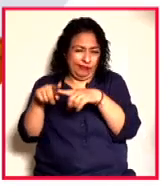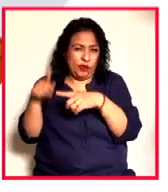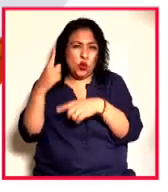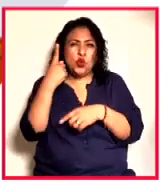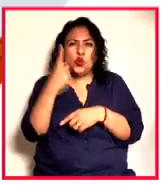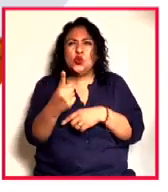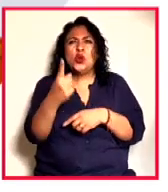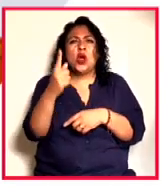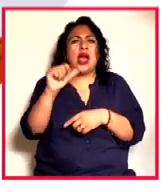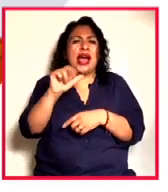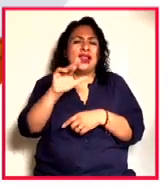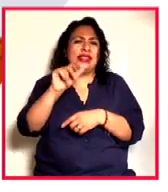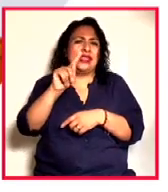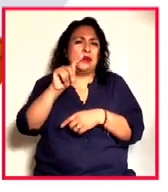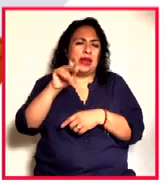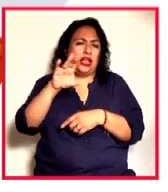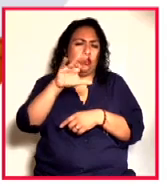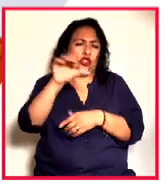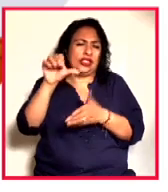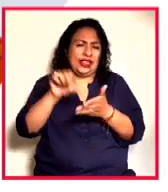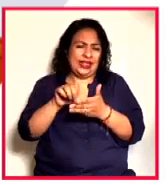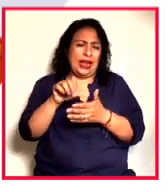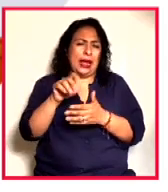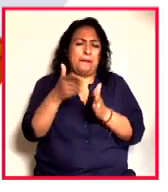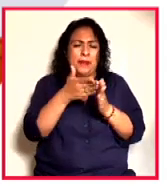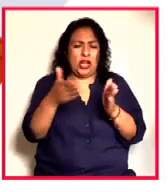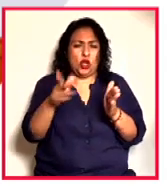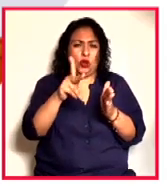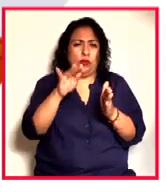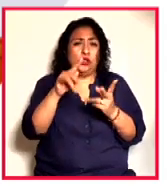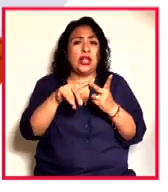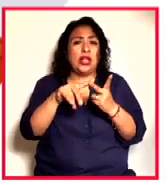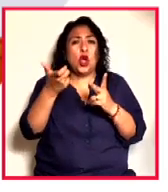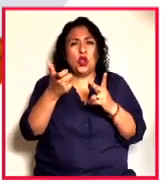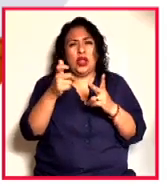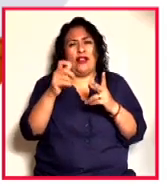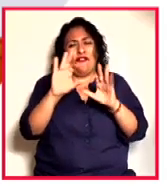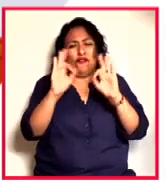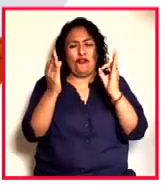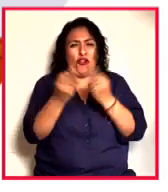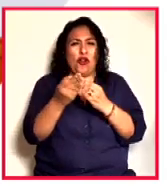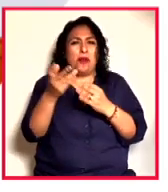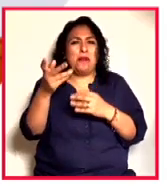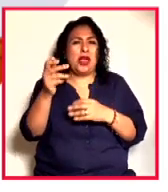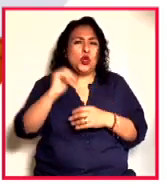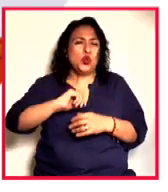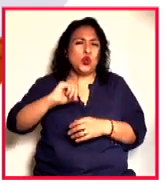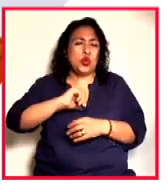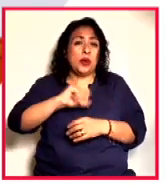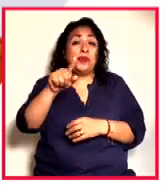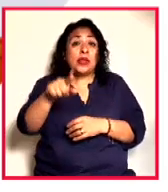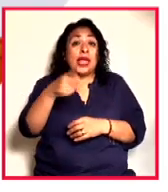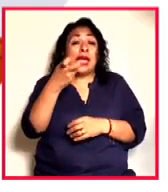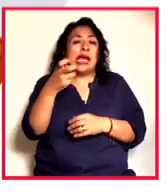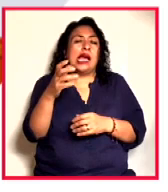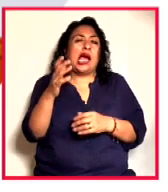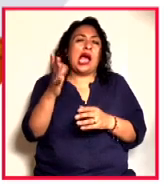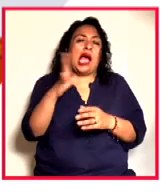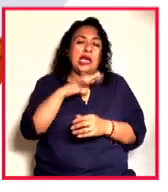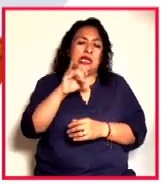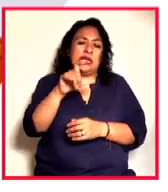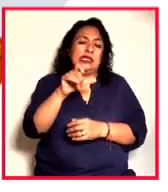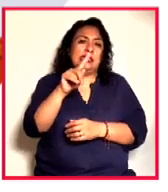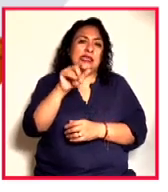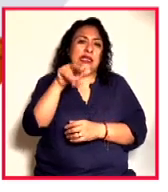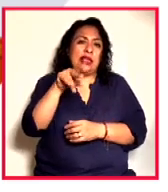altiplano central del periodo posclásico temprano, y una figura antropomorfa en una posición sedente, una pieza del estilo de Ixtlán del Río,